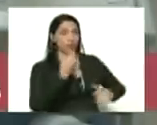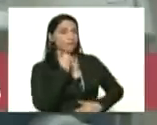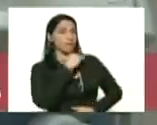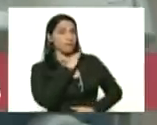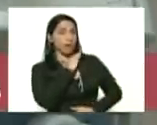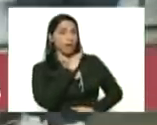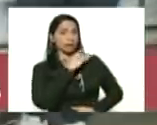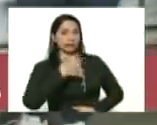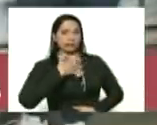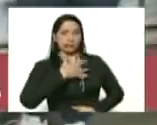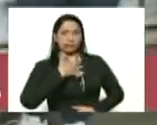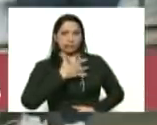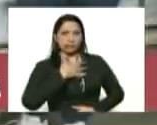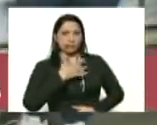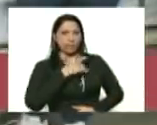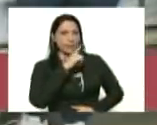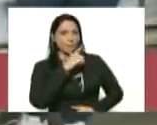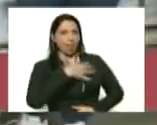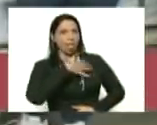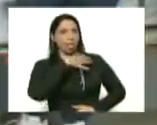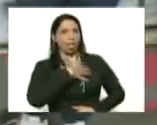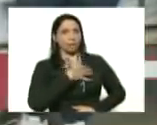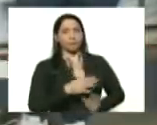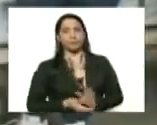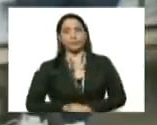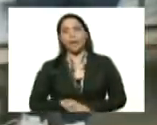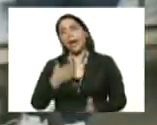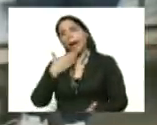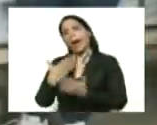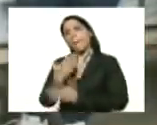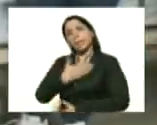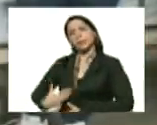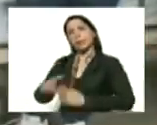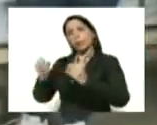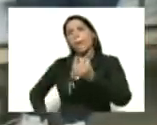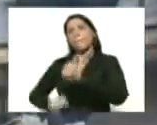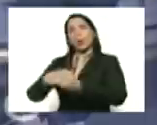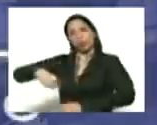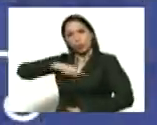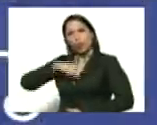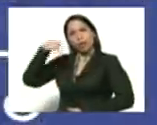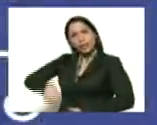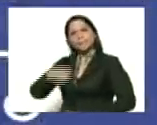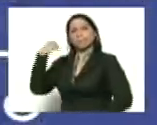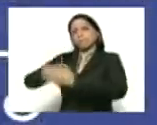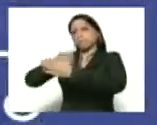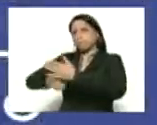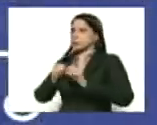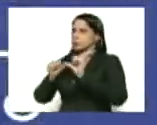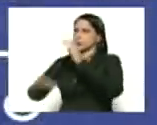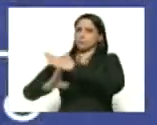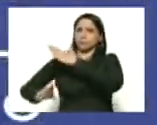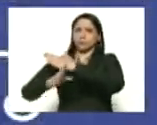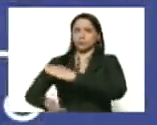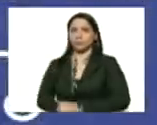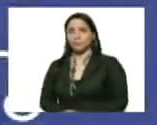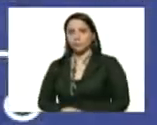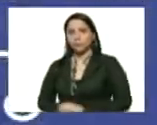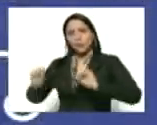sintomatología respiratoria gracias presidente por todo el apoyo aquí estamos en la lucha permanente y